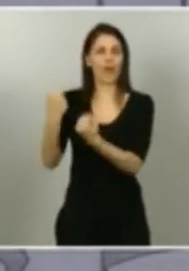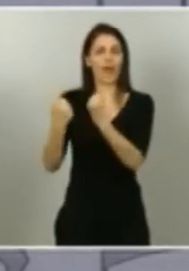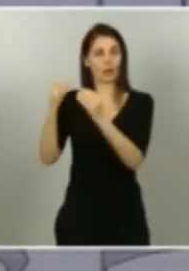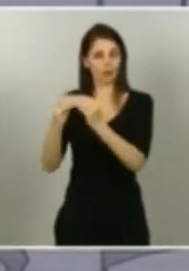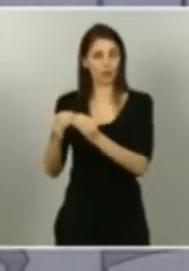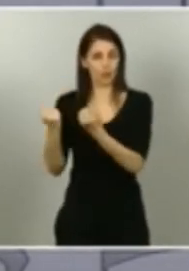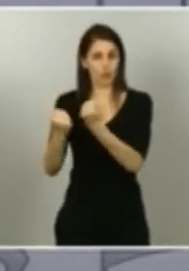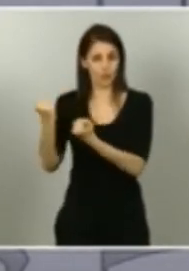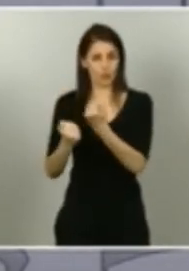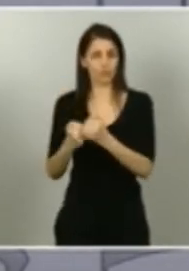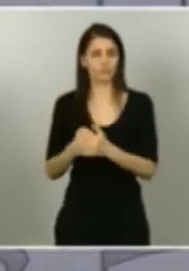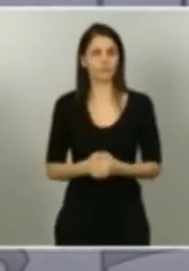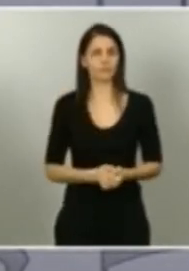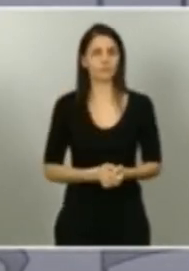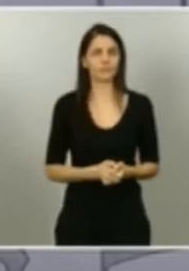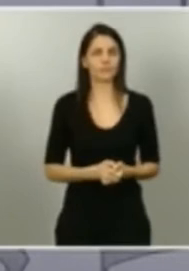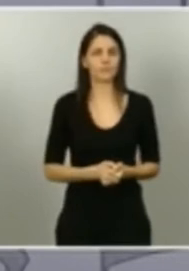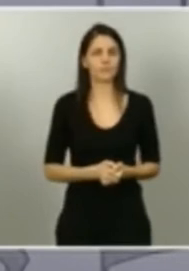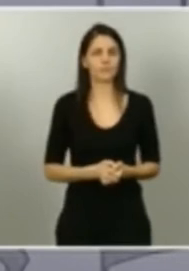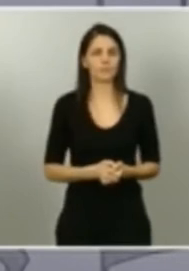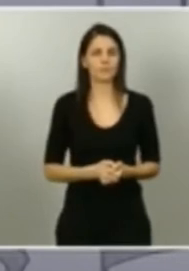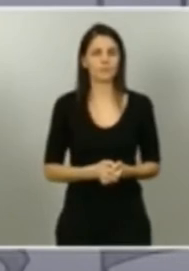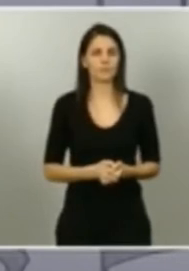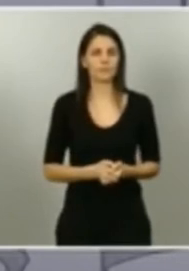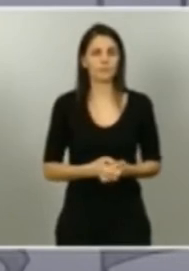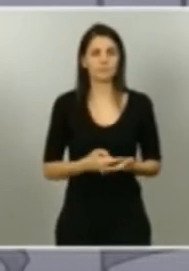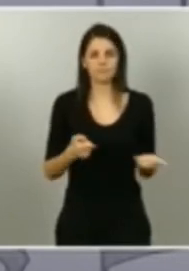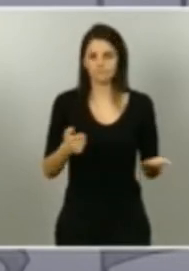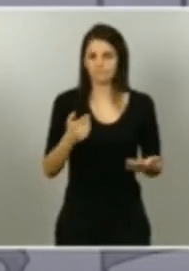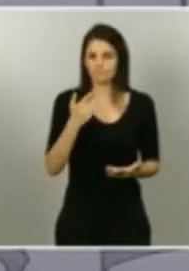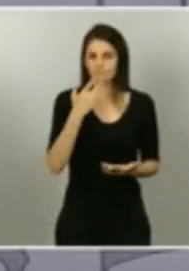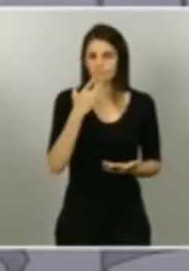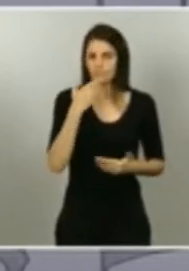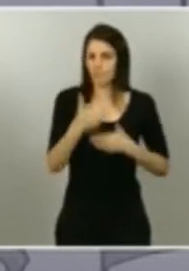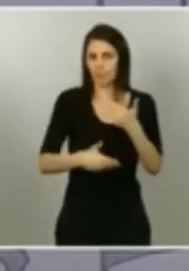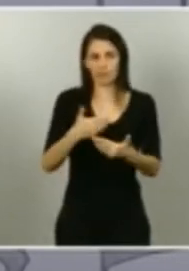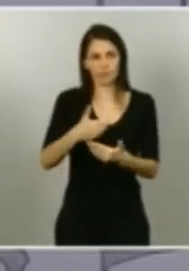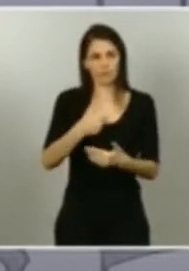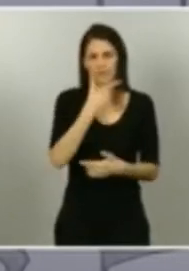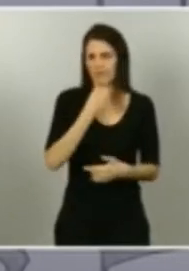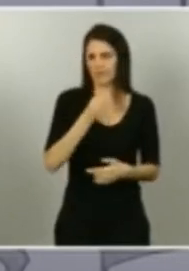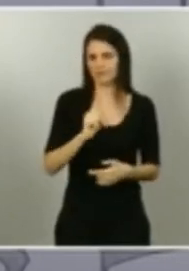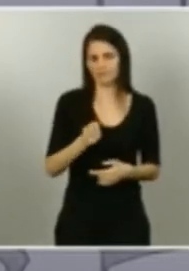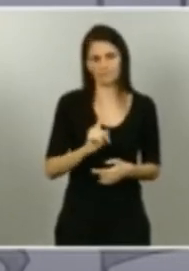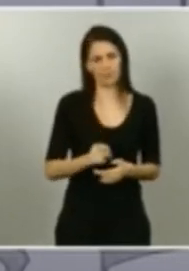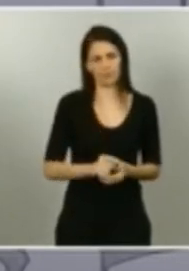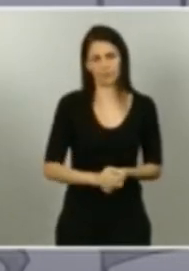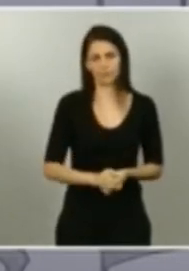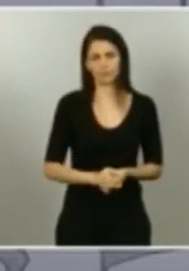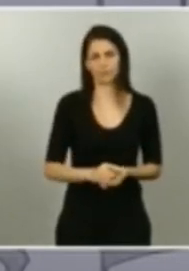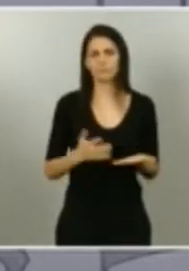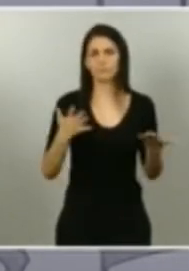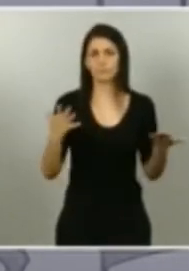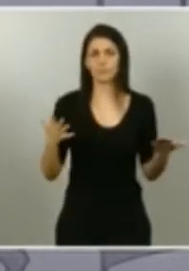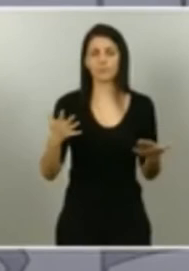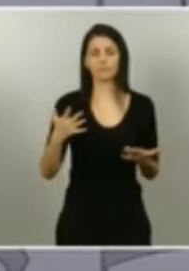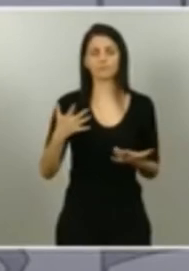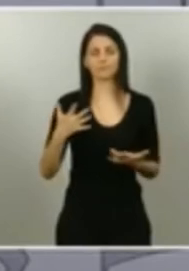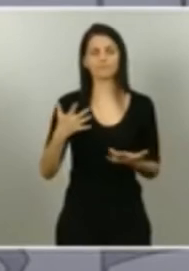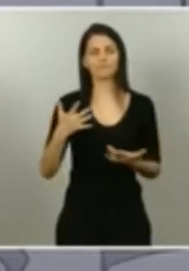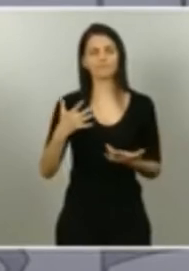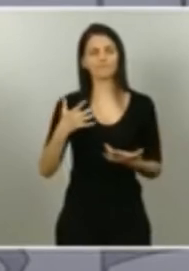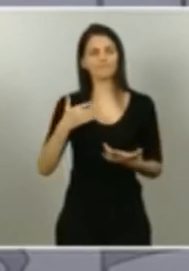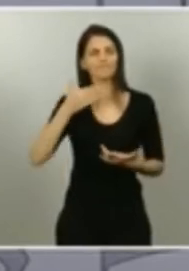ni está siendo un proceso fácil, sin duda alguna no lo está siendo, pero podemos sentirnos orgullosos al ver que nuestro país, que España, ha